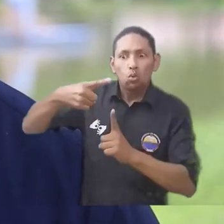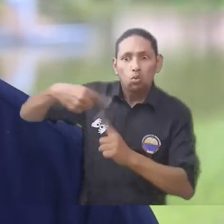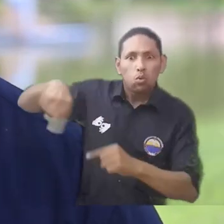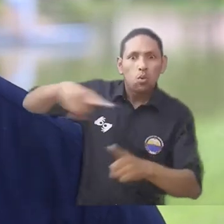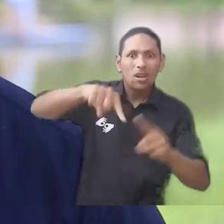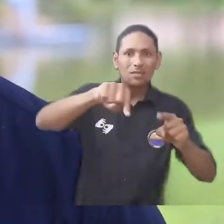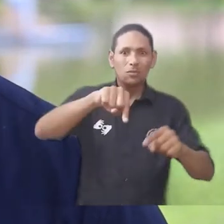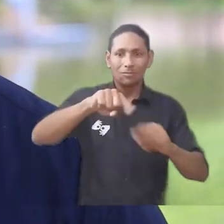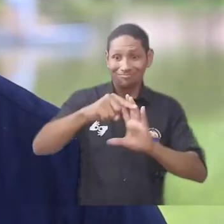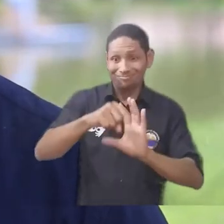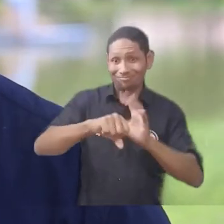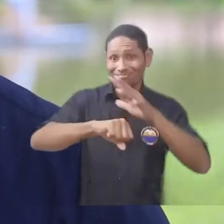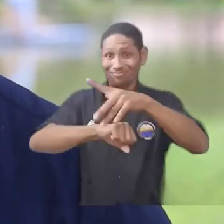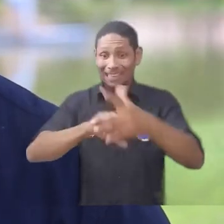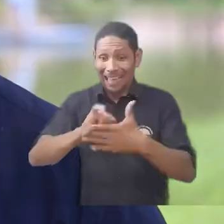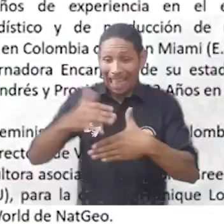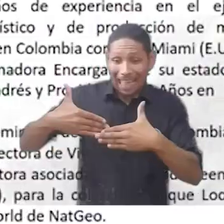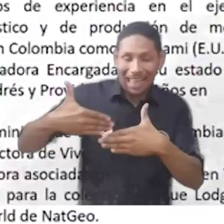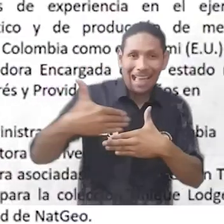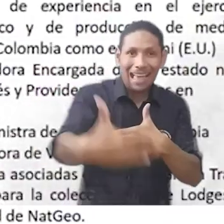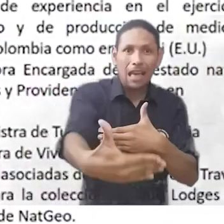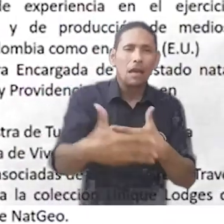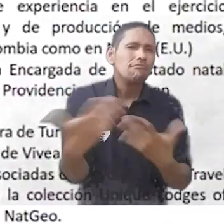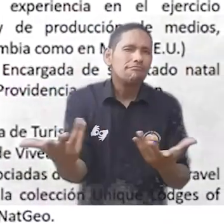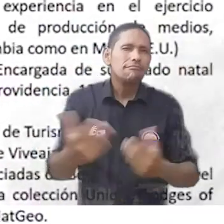-19, escenario post-pandemia.